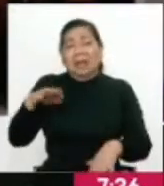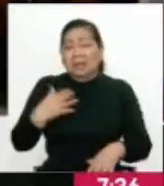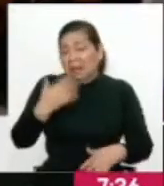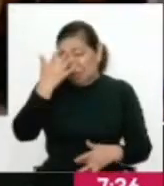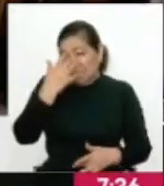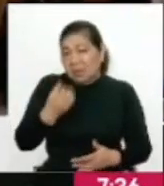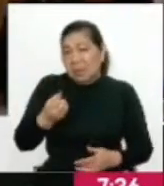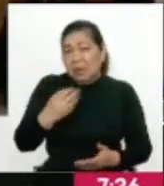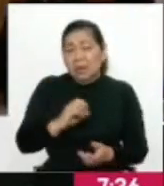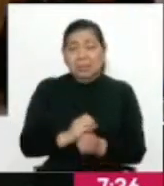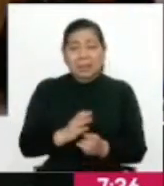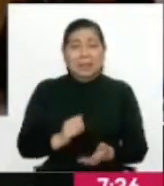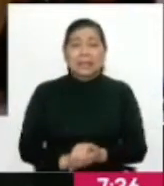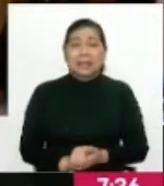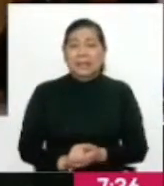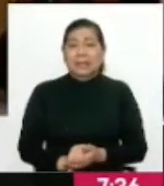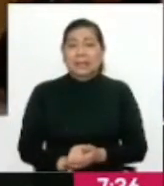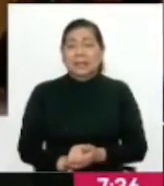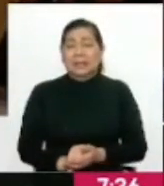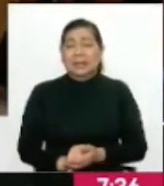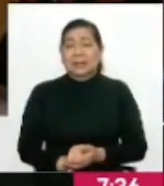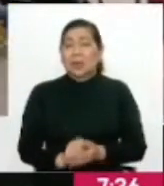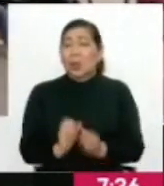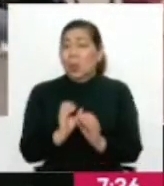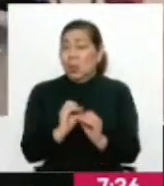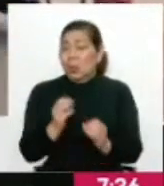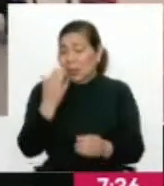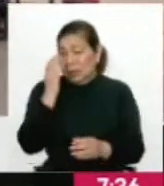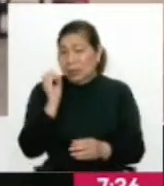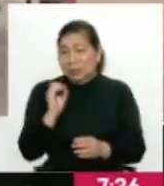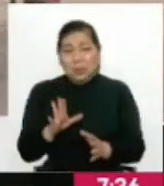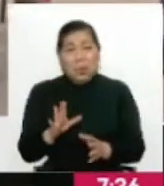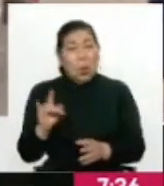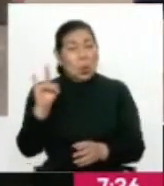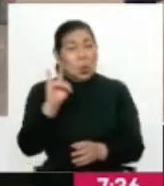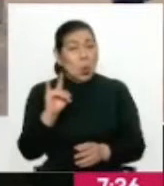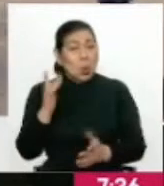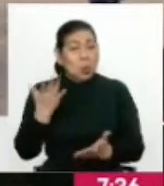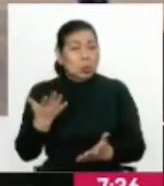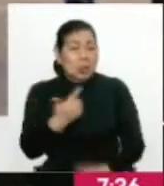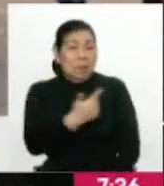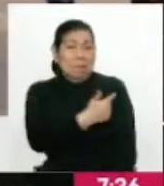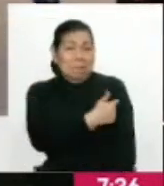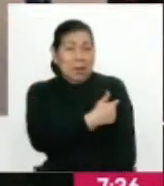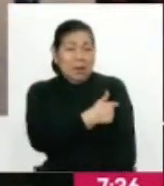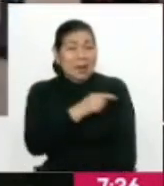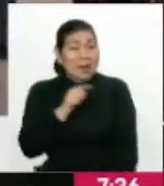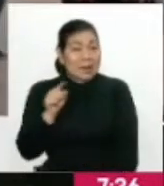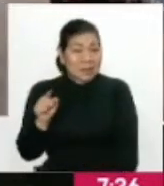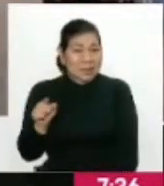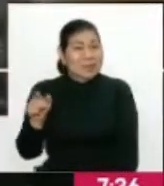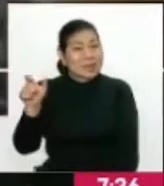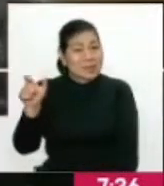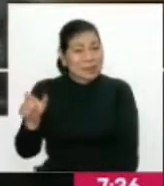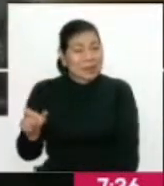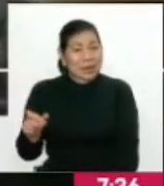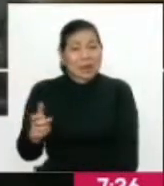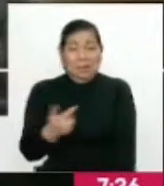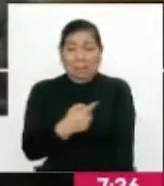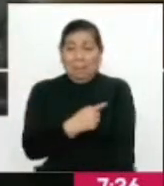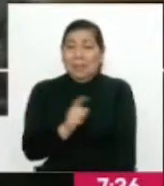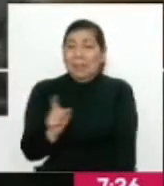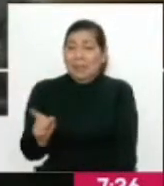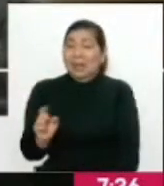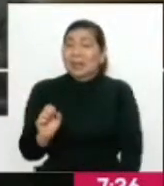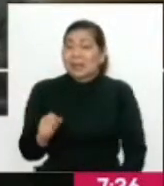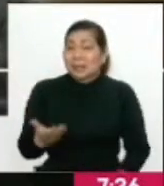y más bien el que no usa vacuna es el que no se ha vacunado,